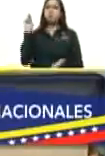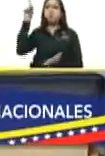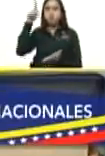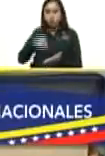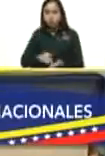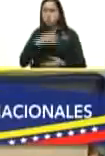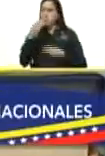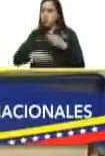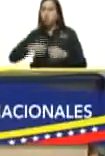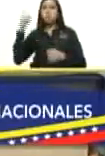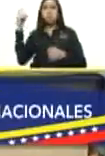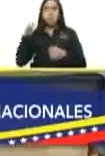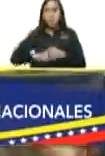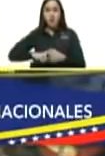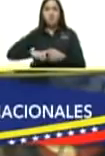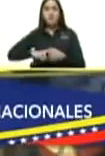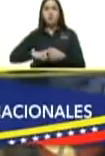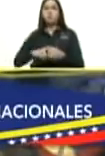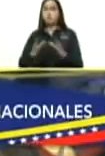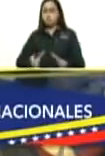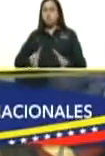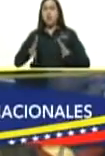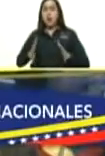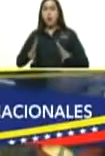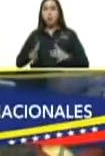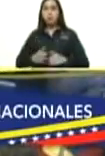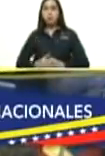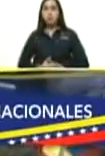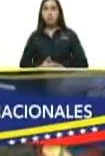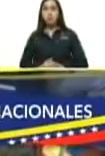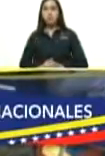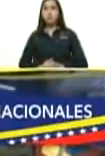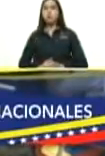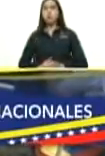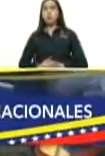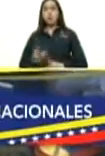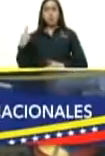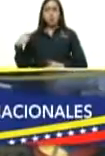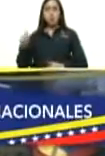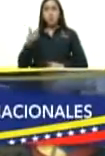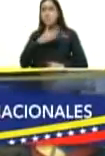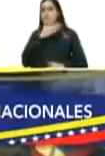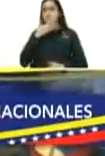clasificaron y ganaron tuvimos el mejor